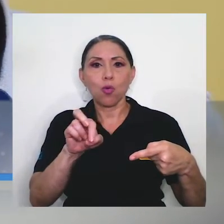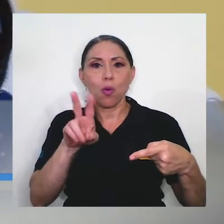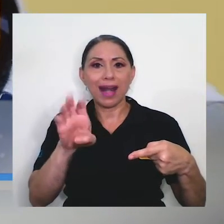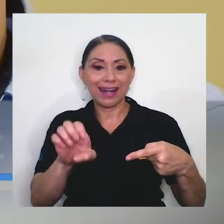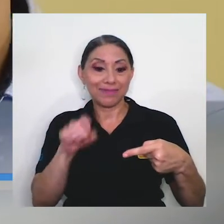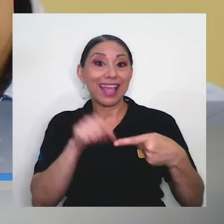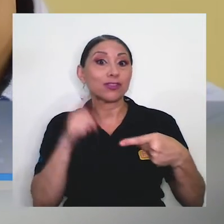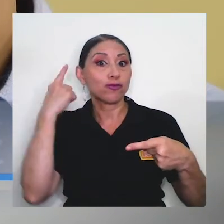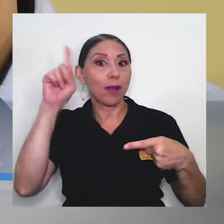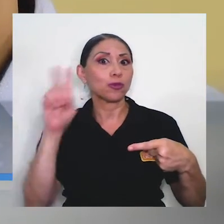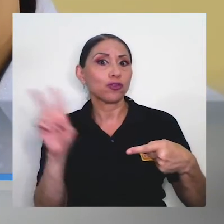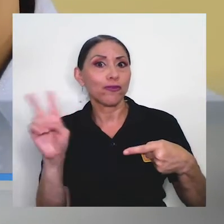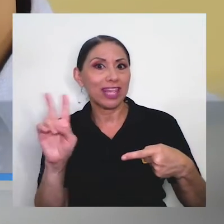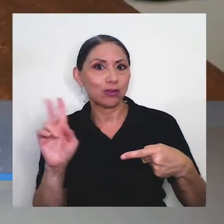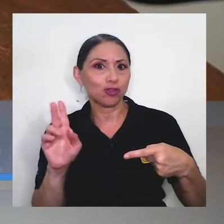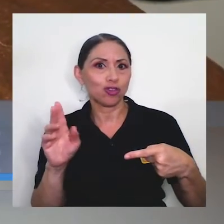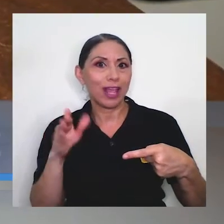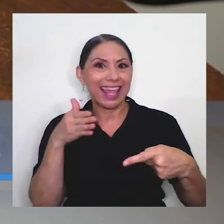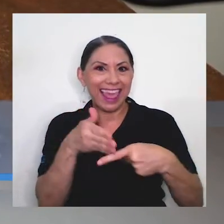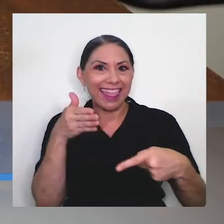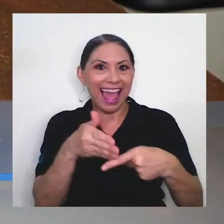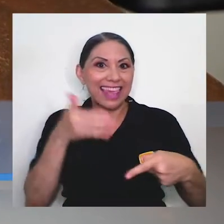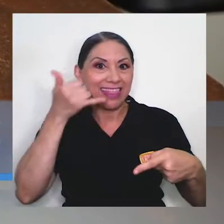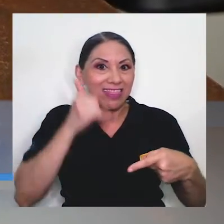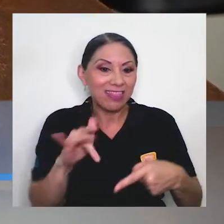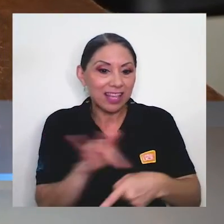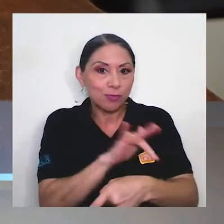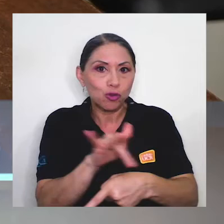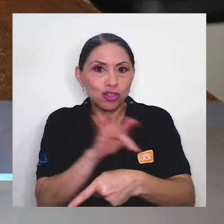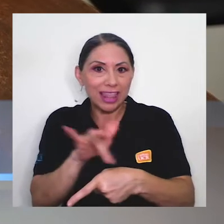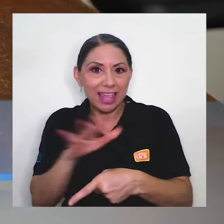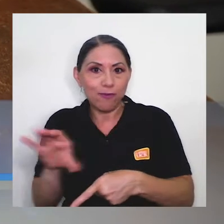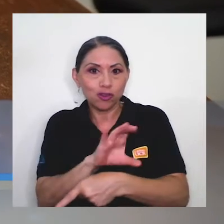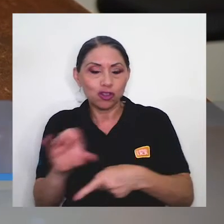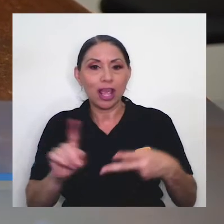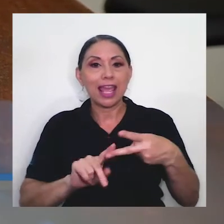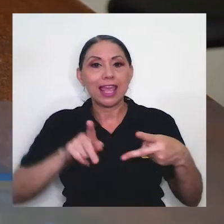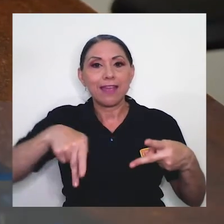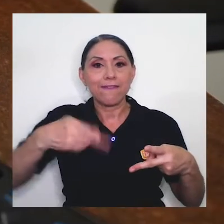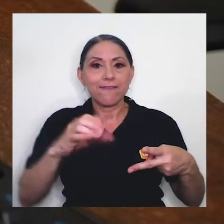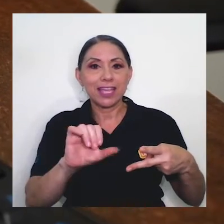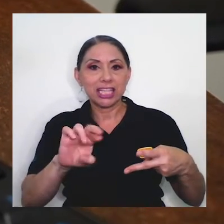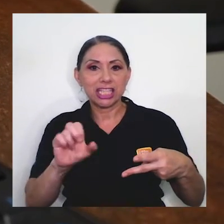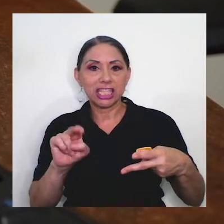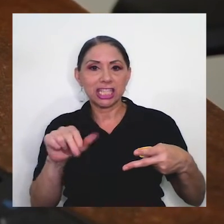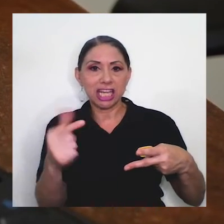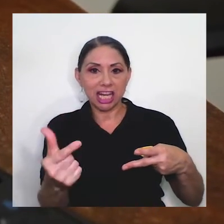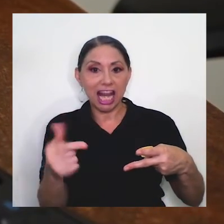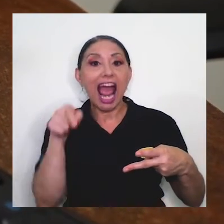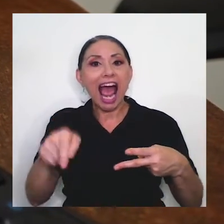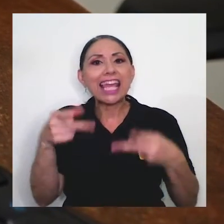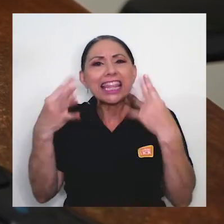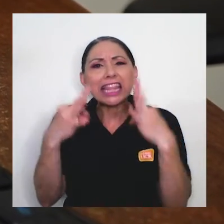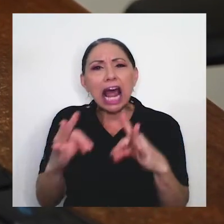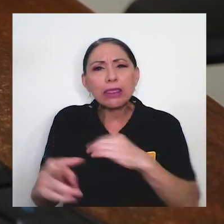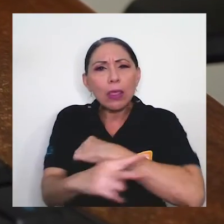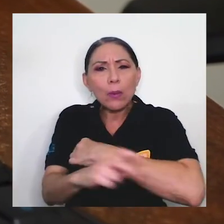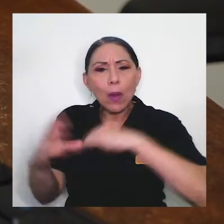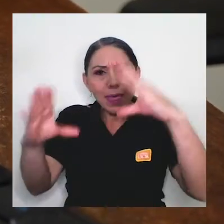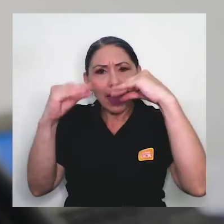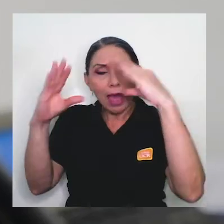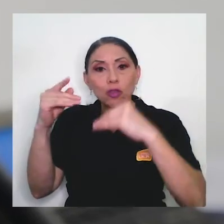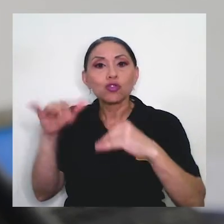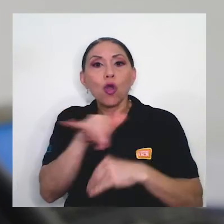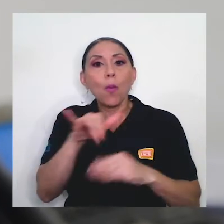dispositivos, y el phishing, en donde se intenta extraer datos confidenciales como contraseñas e información de pago.